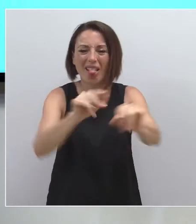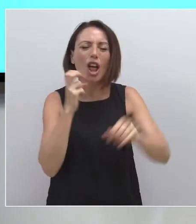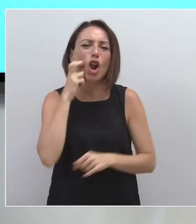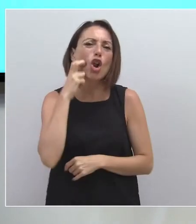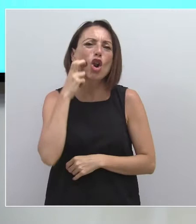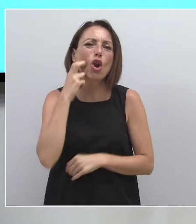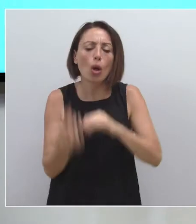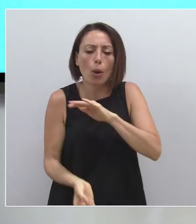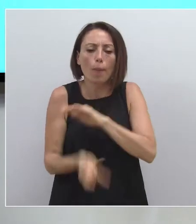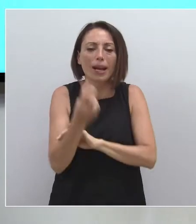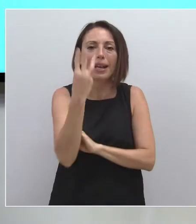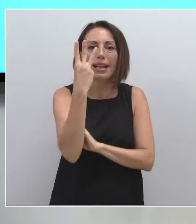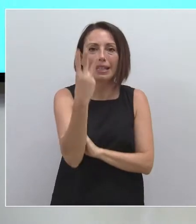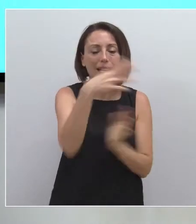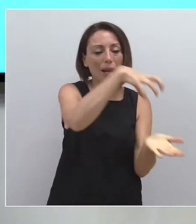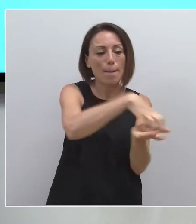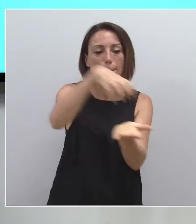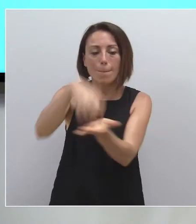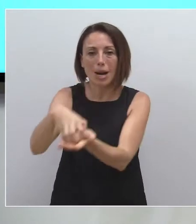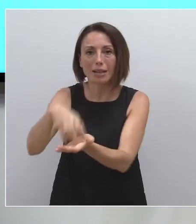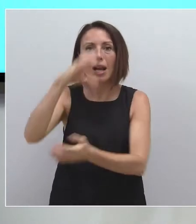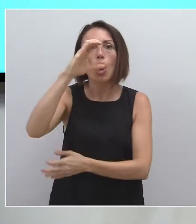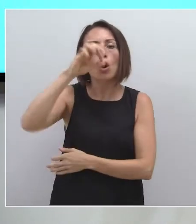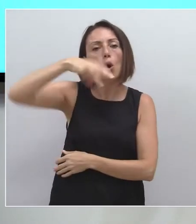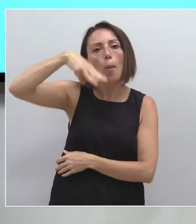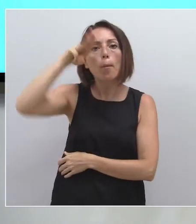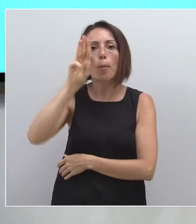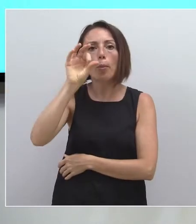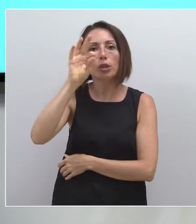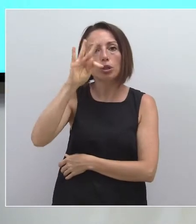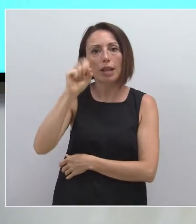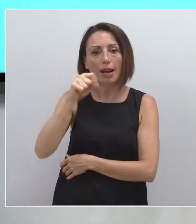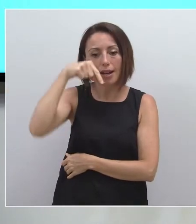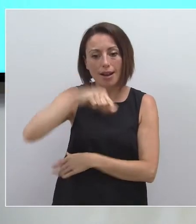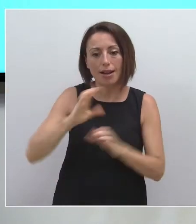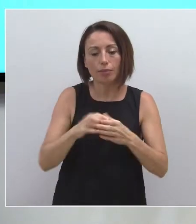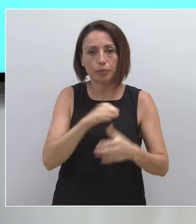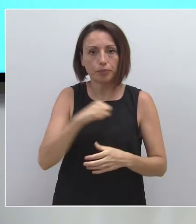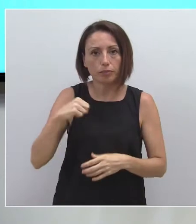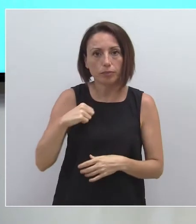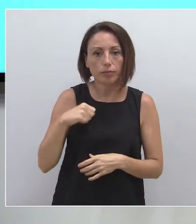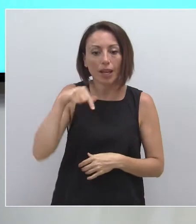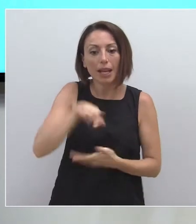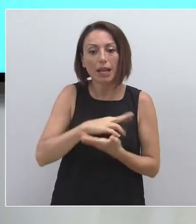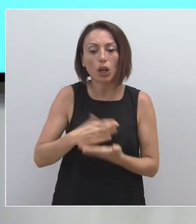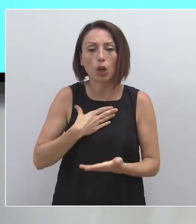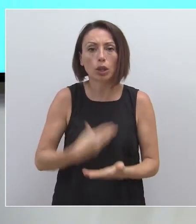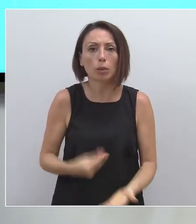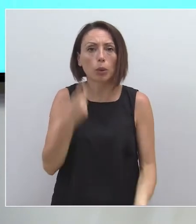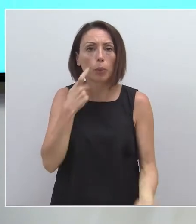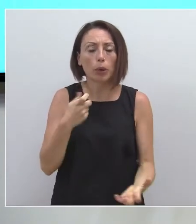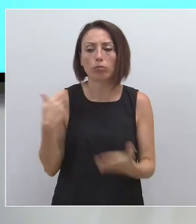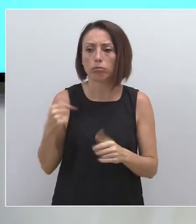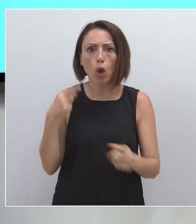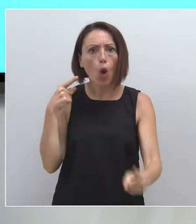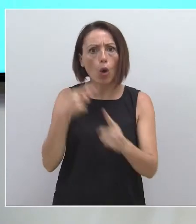de tres plantas de compostaje en la región de Murcia. Cabe destacar que la región de Murcia ha cumplido con los